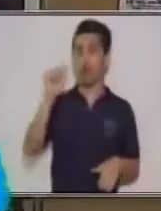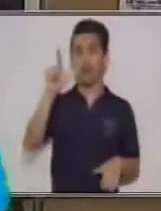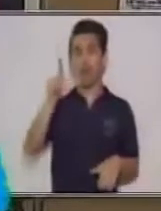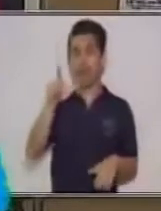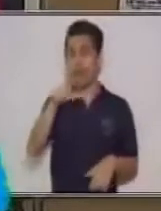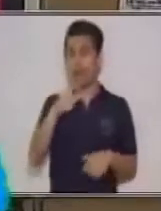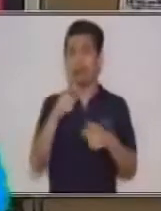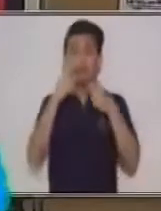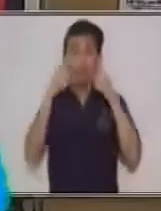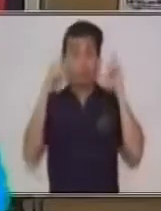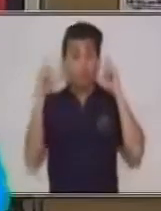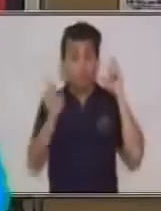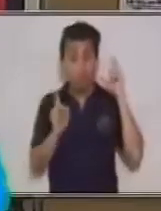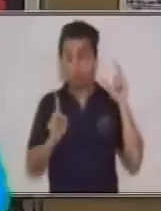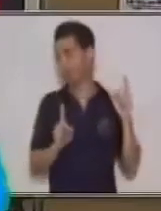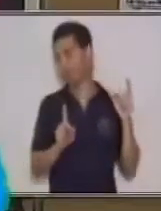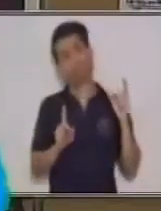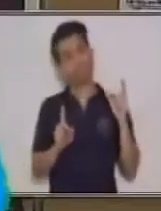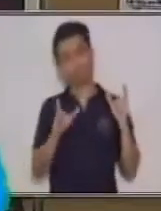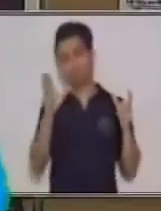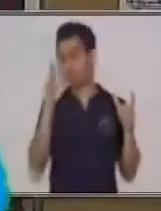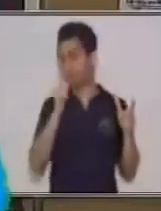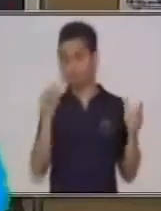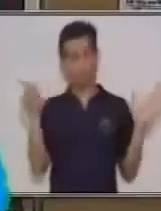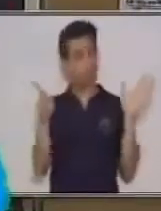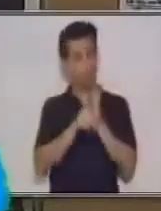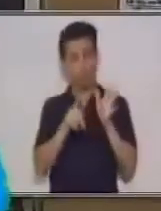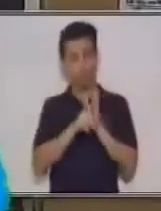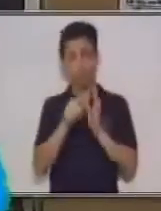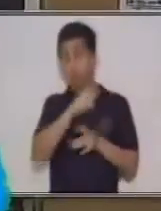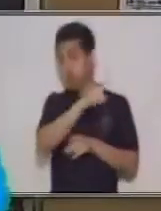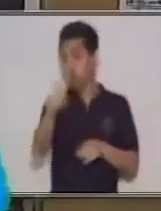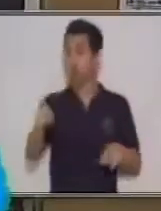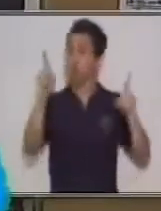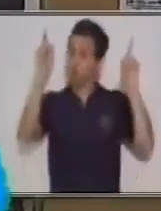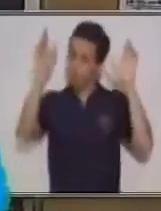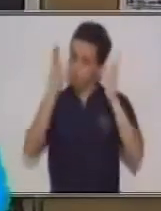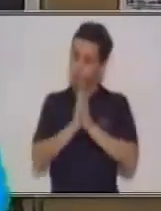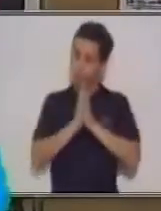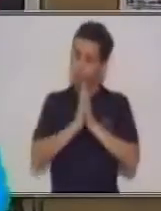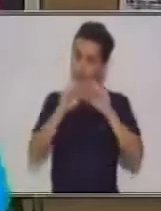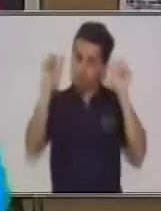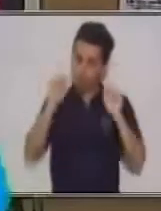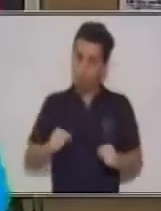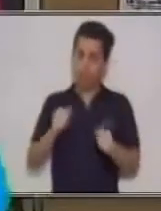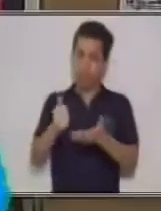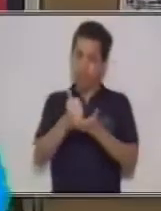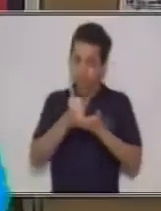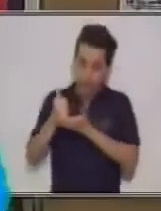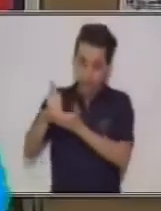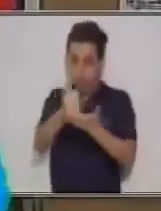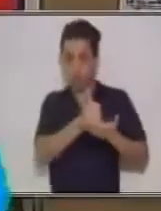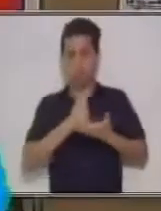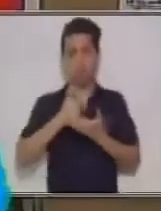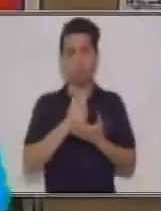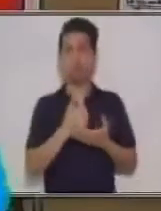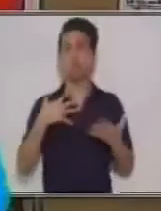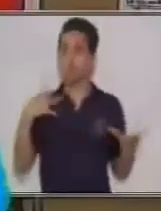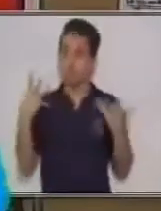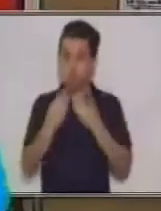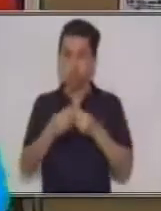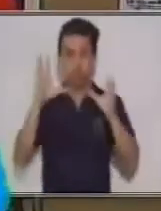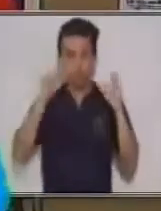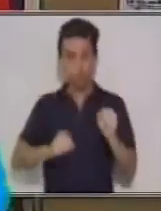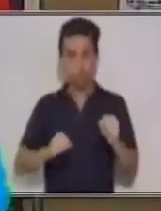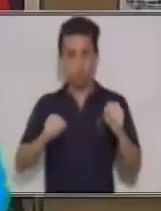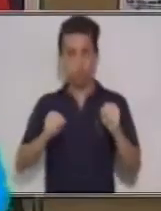nuestros usuarios colaborar con todos. Juntos podemos vencer al